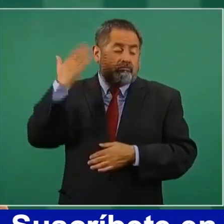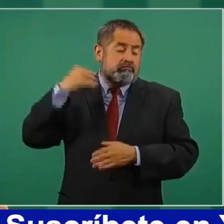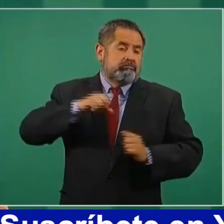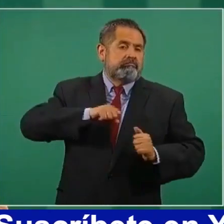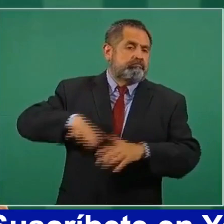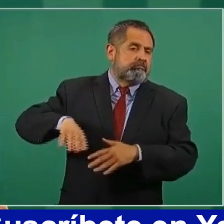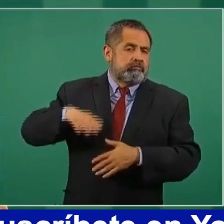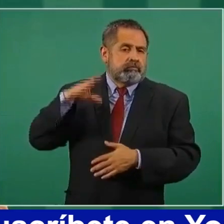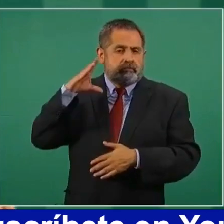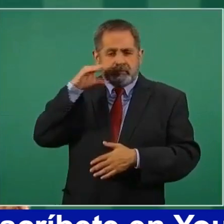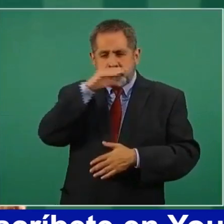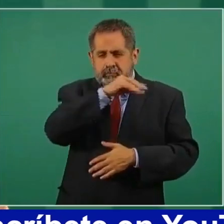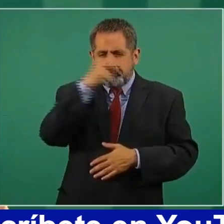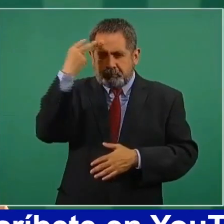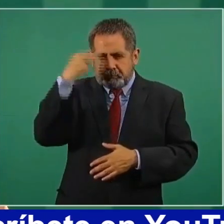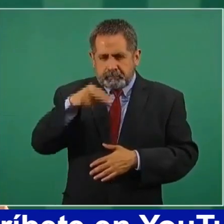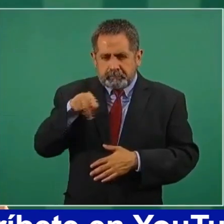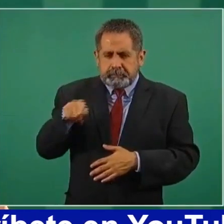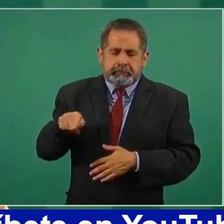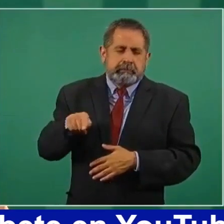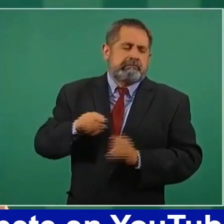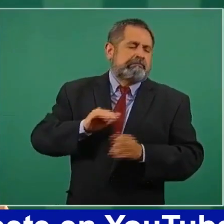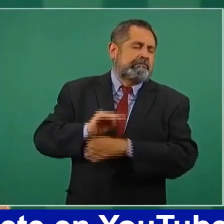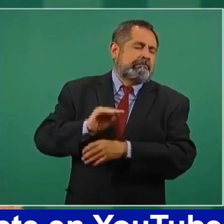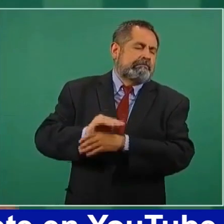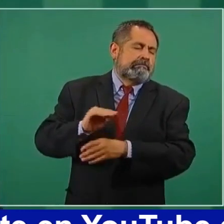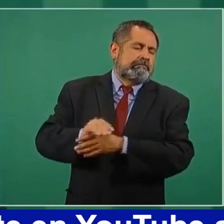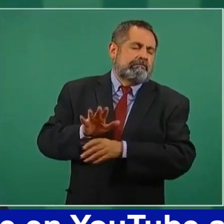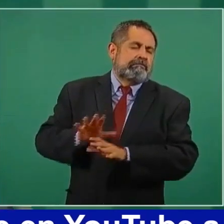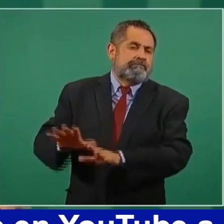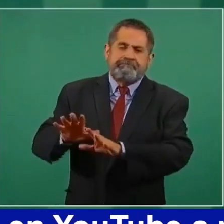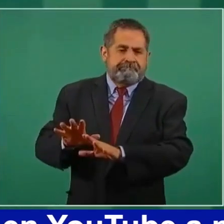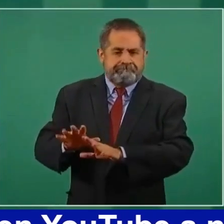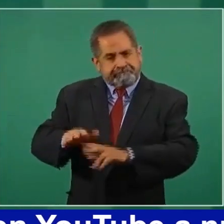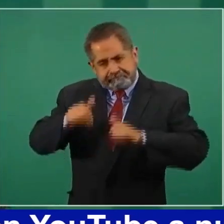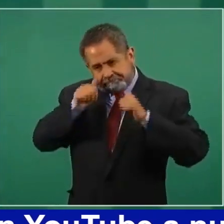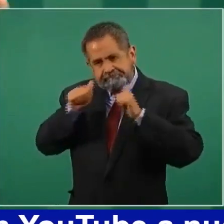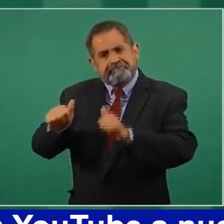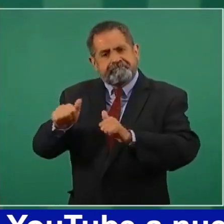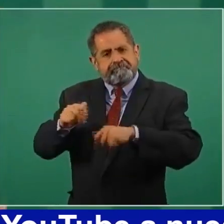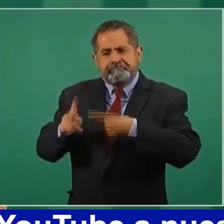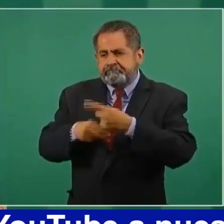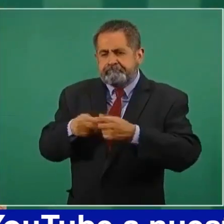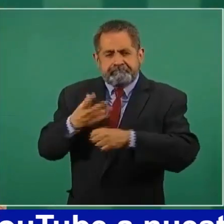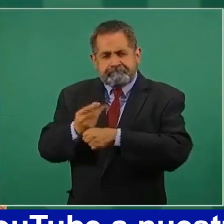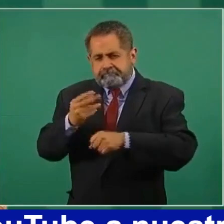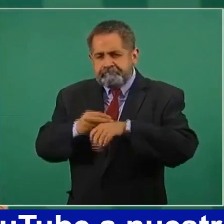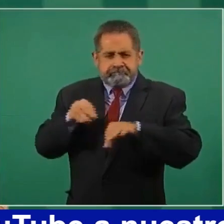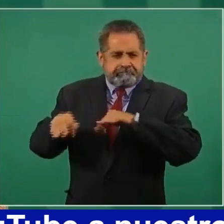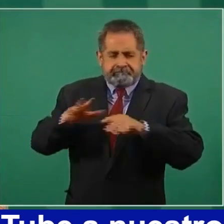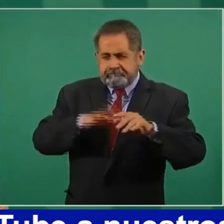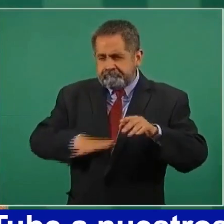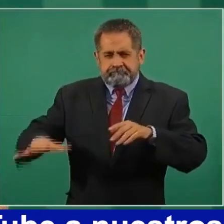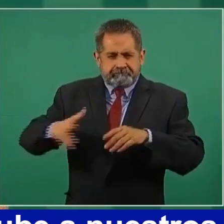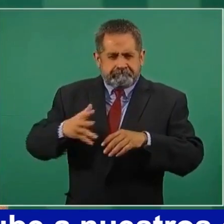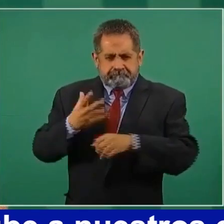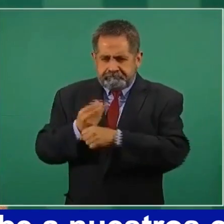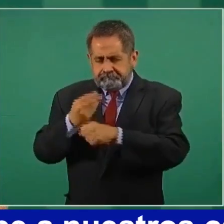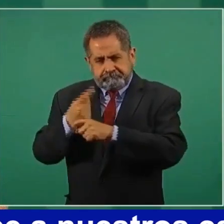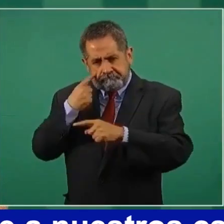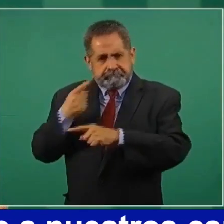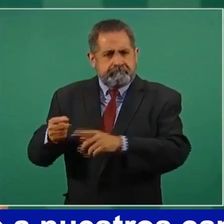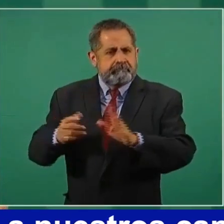Puerto Escondido, tiene mucha actividad productiva,